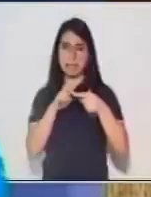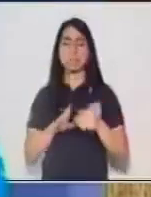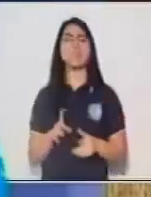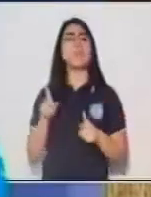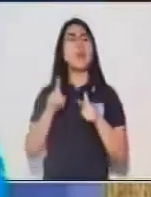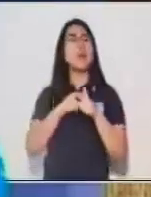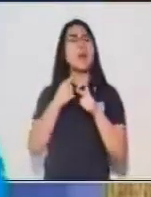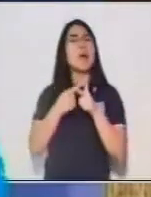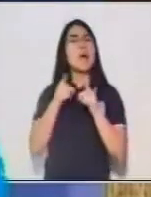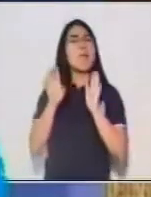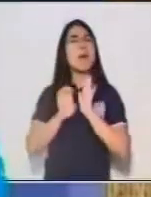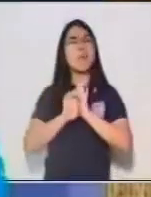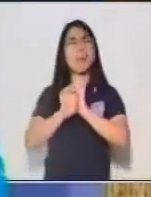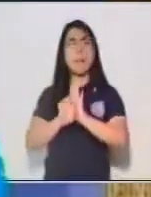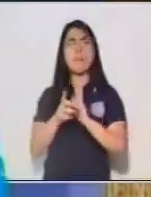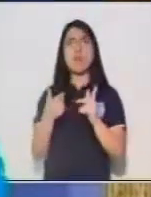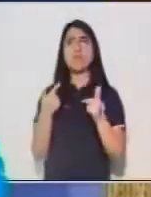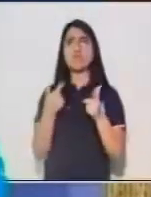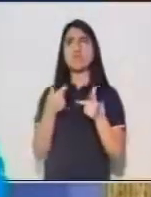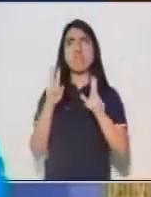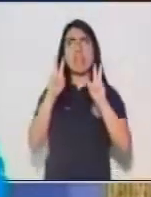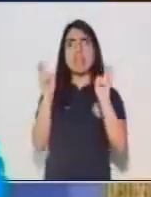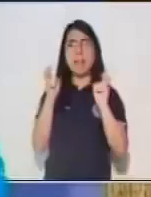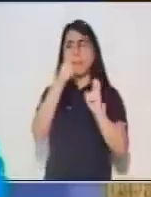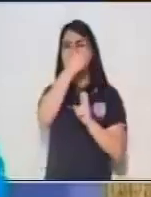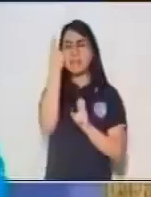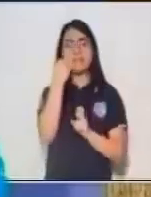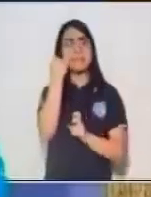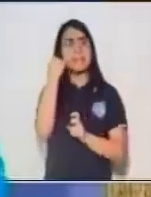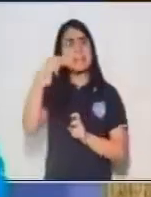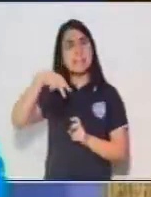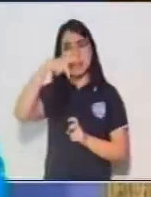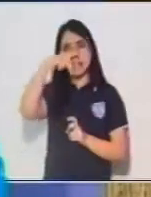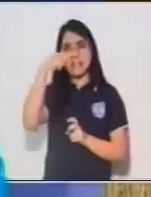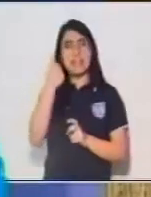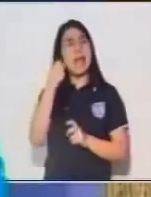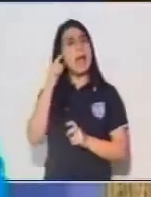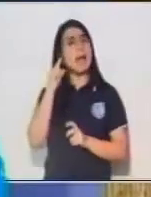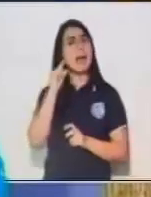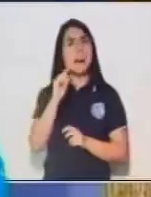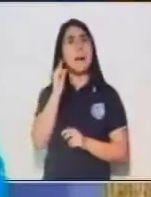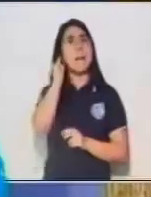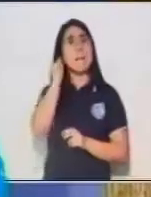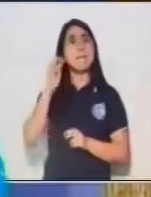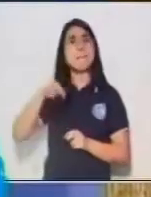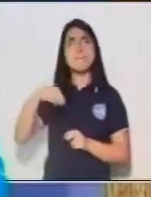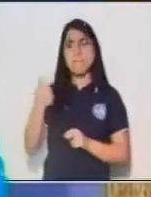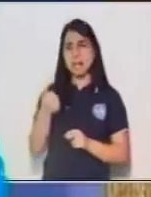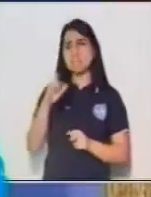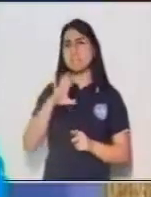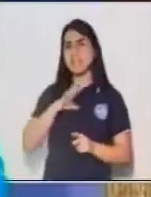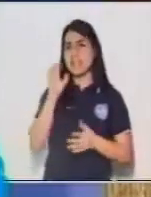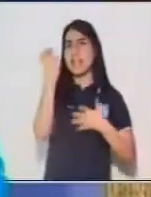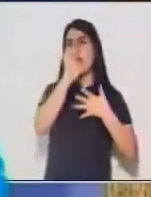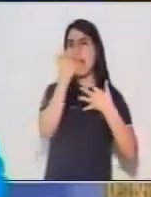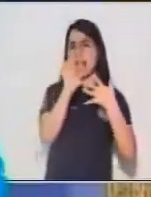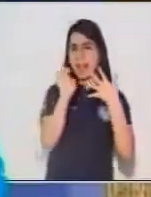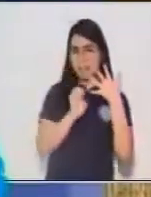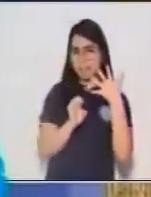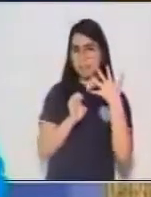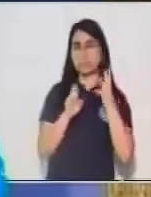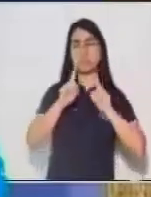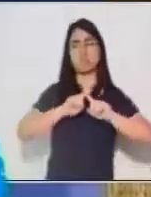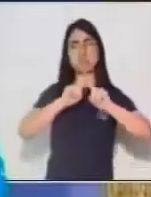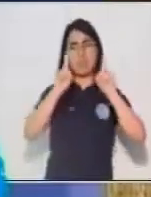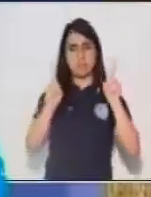y vamos a hablar un poquito de ellos. El sujeto como sintagma nominal tiene cuatro elementos. El